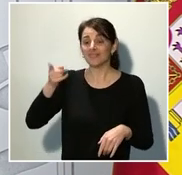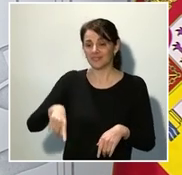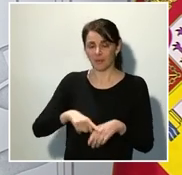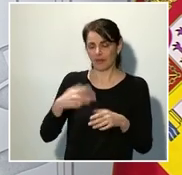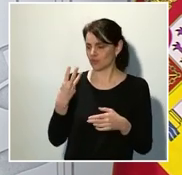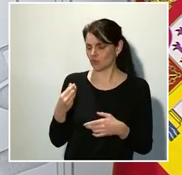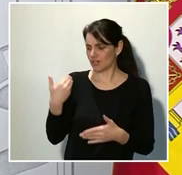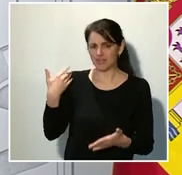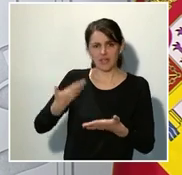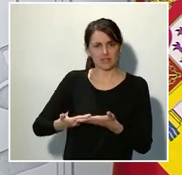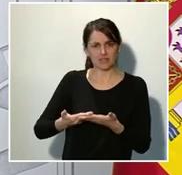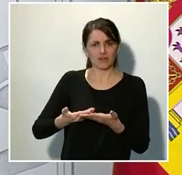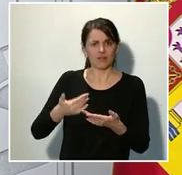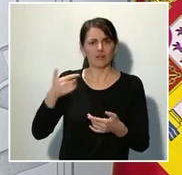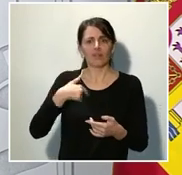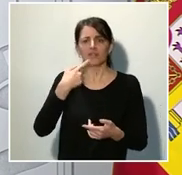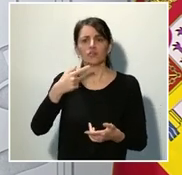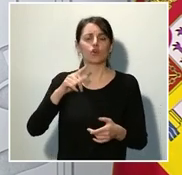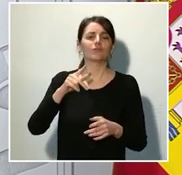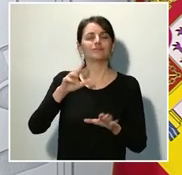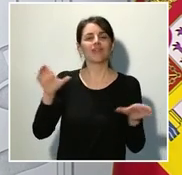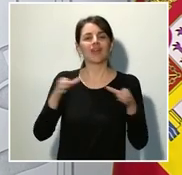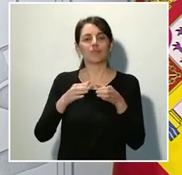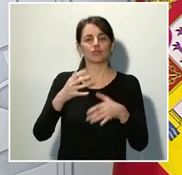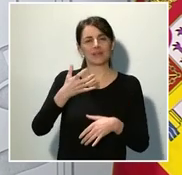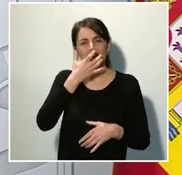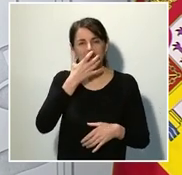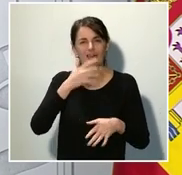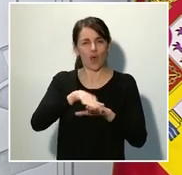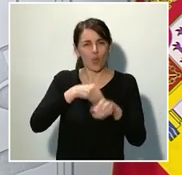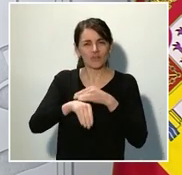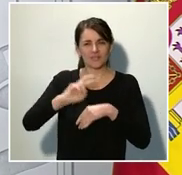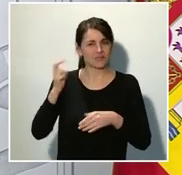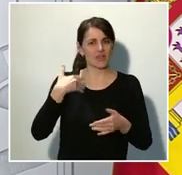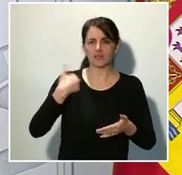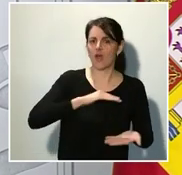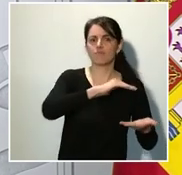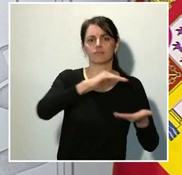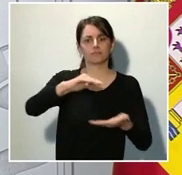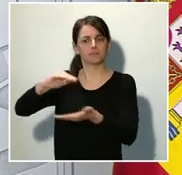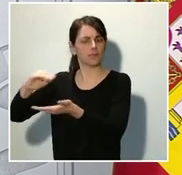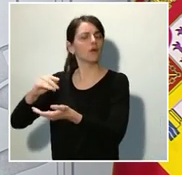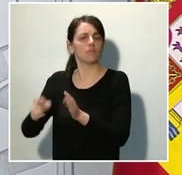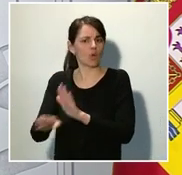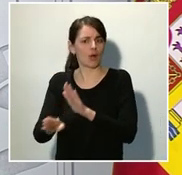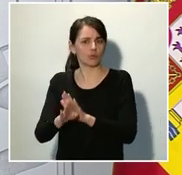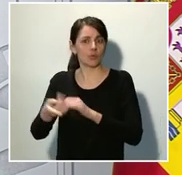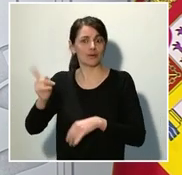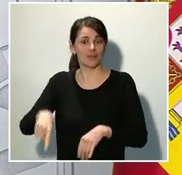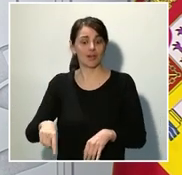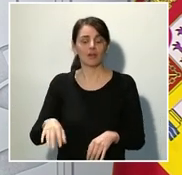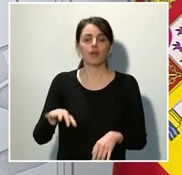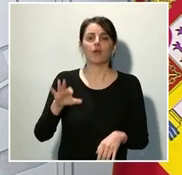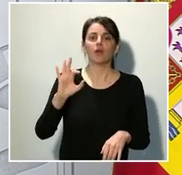seguimos mandando. Y nosotros estamos trabajando, a pesar de algunas informaciones que pueden haber aparecido, en coordinación y en estrecha